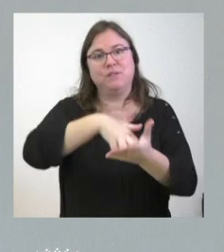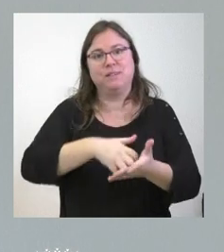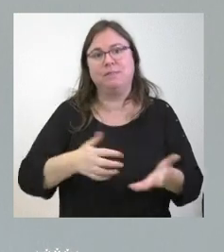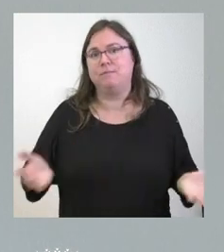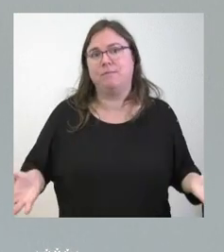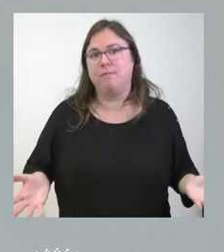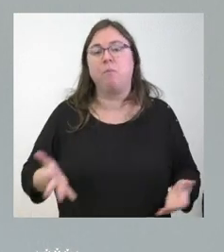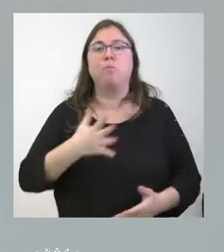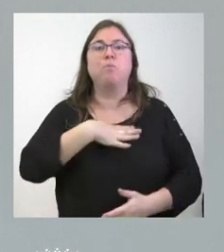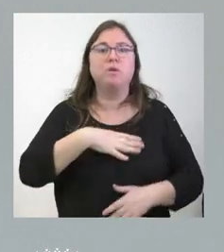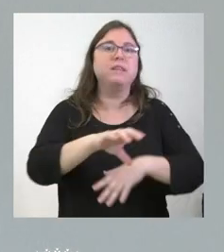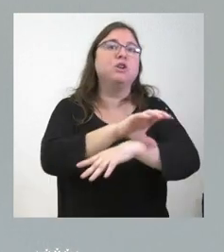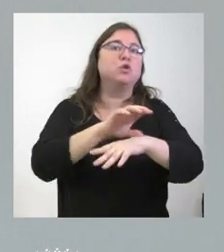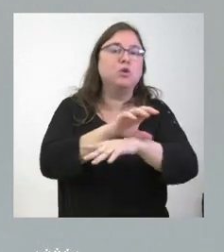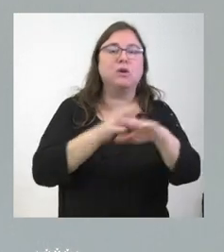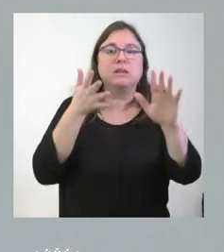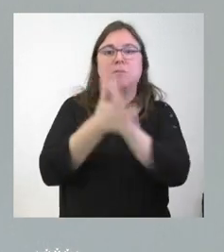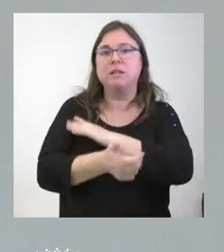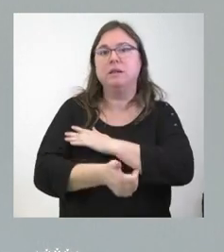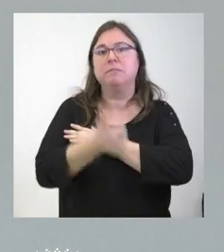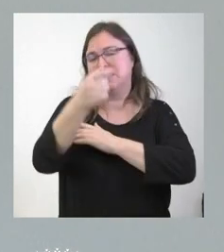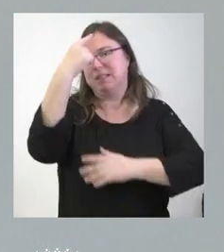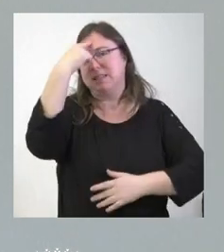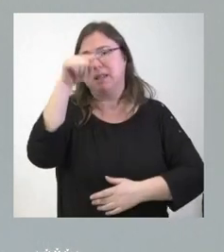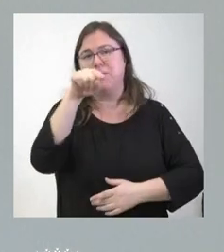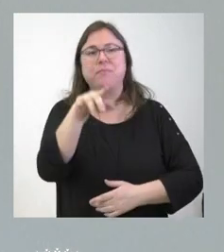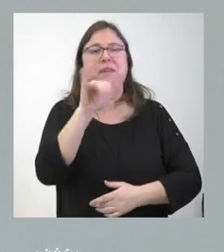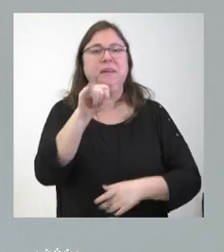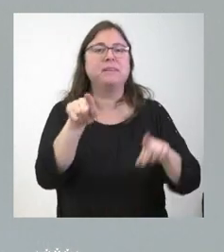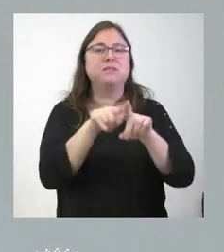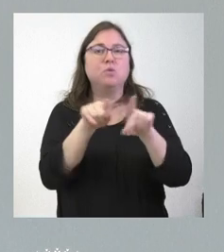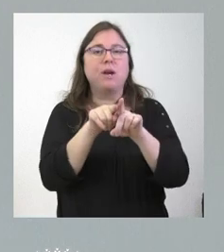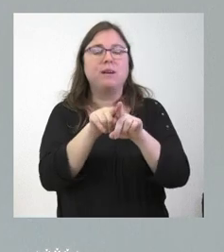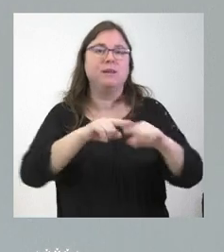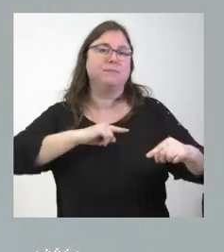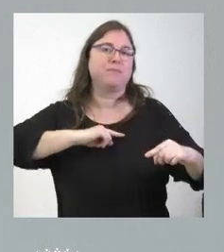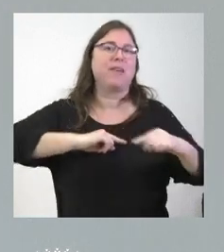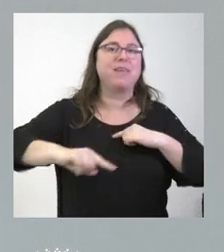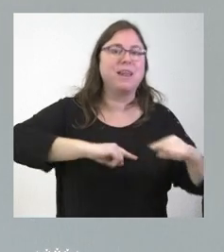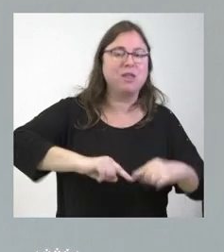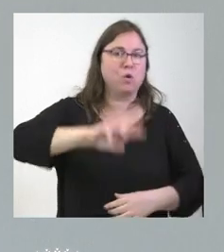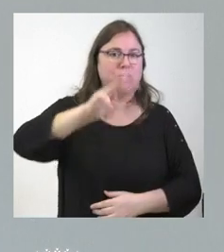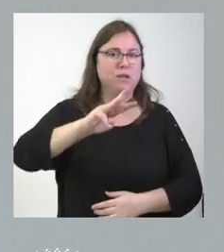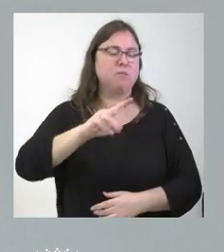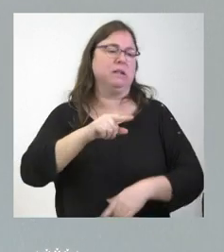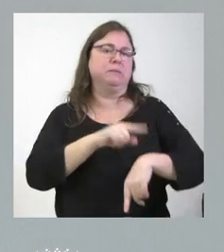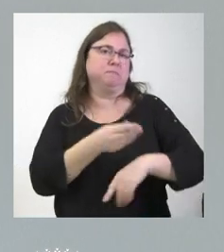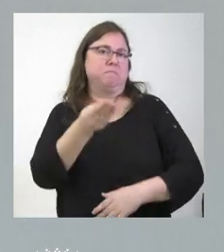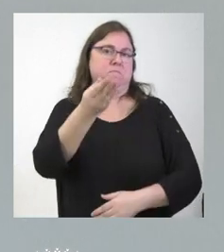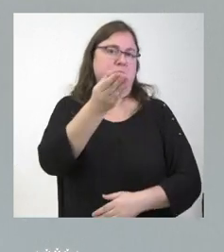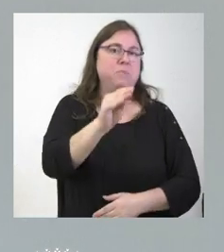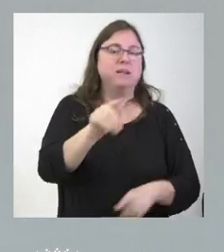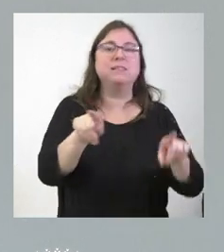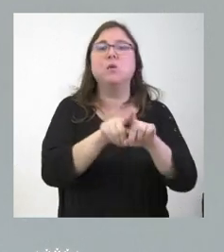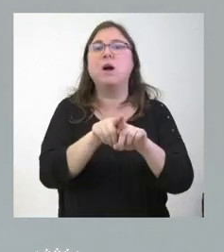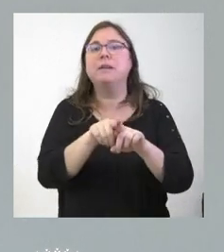Quizá la consejería le pueda concretar algo más. Saben ustedes que ahí teníamos una triple dirección. Hemos aumentado las cantidades del centro